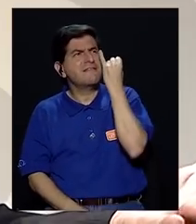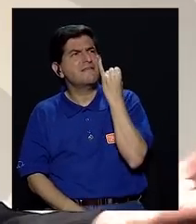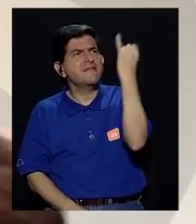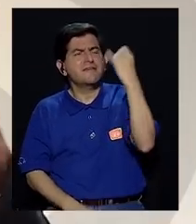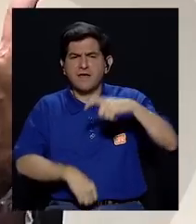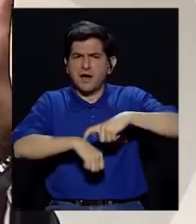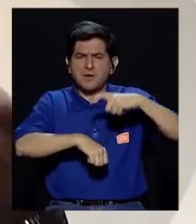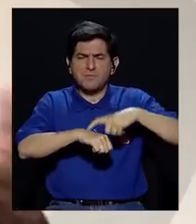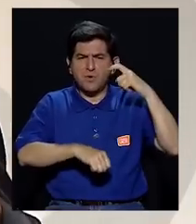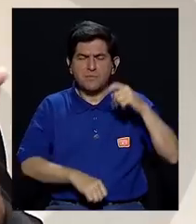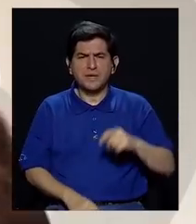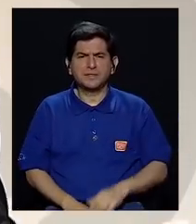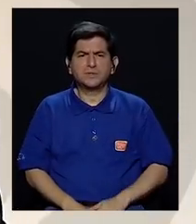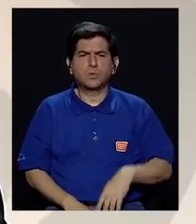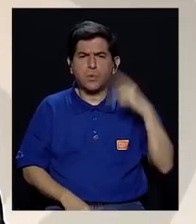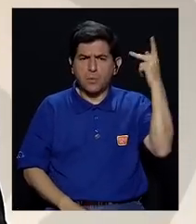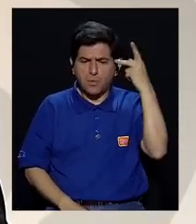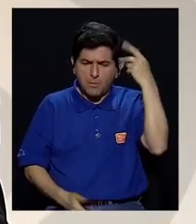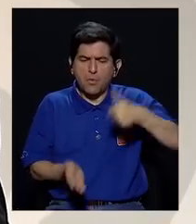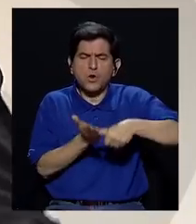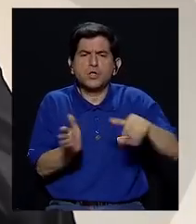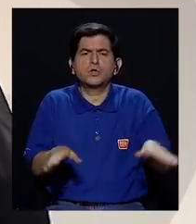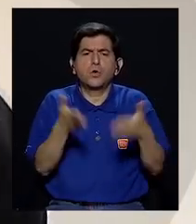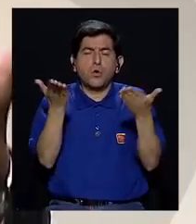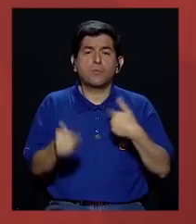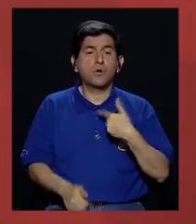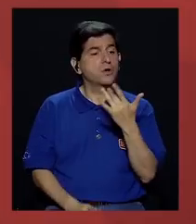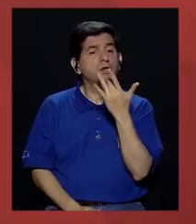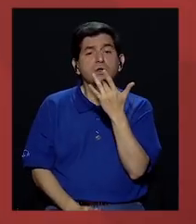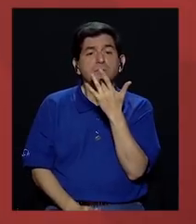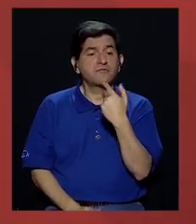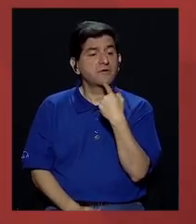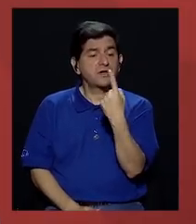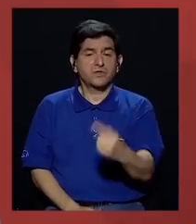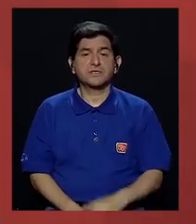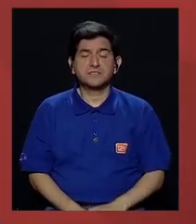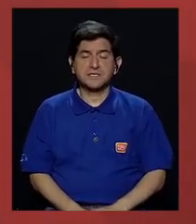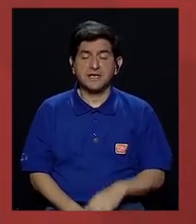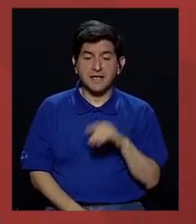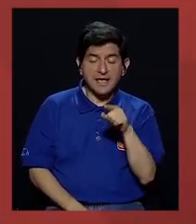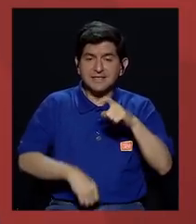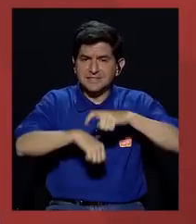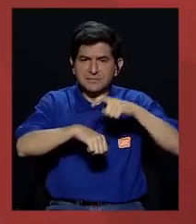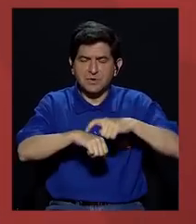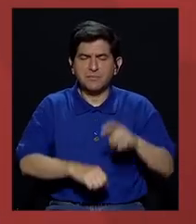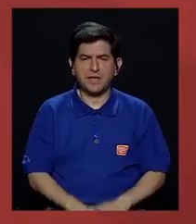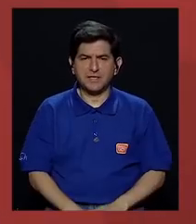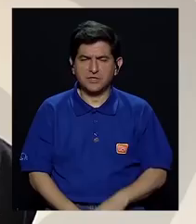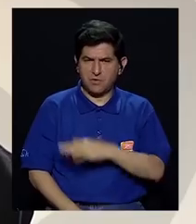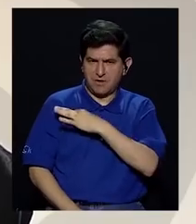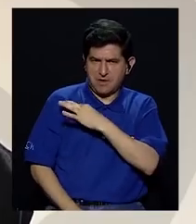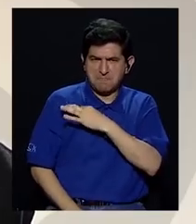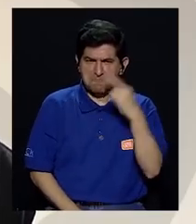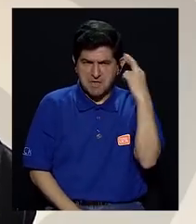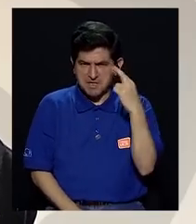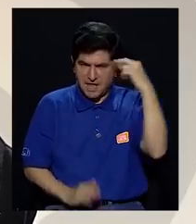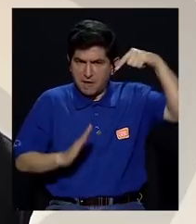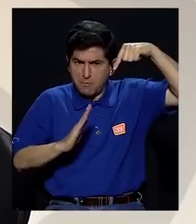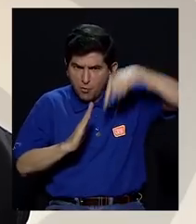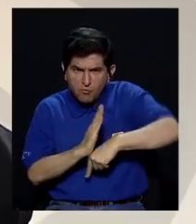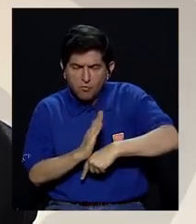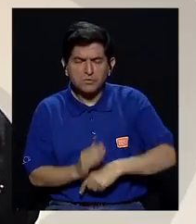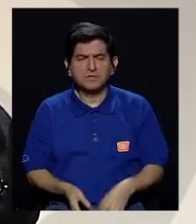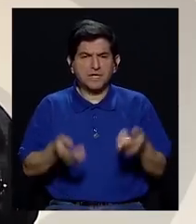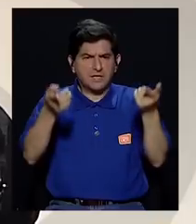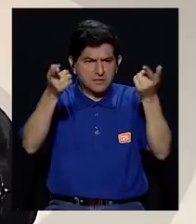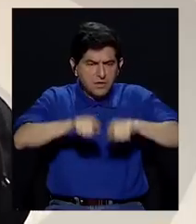el momento político electoral. Y yo prefiero colocarlo como un momento que nos invita a reflexionar profundamente sobre lo que